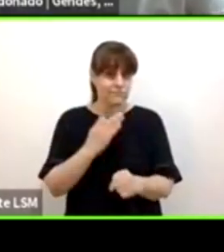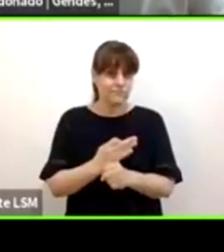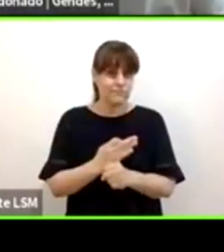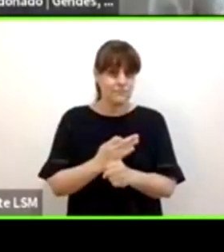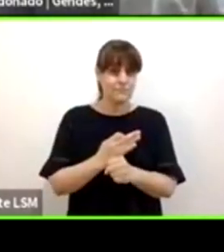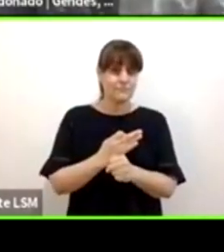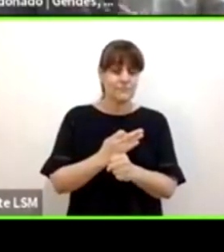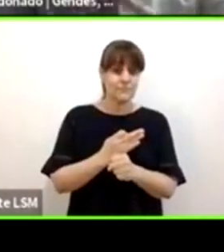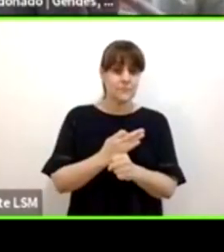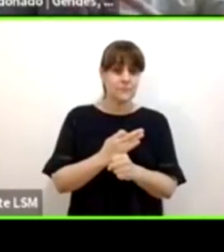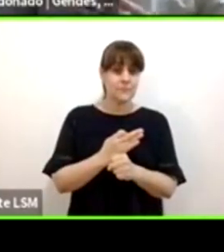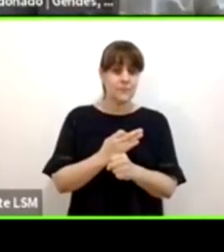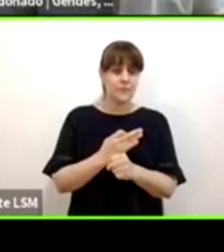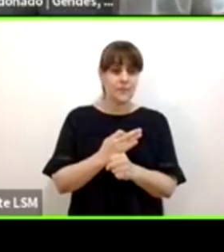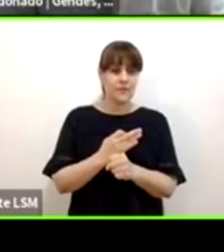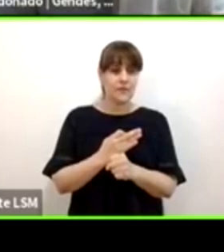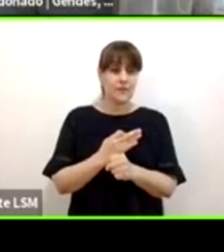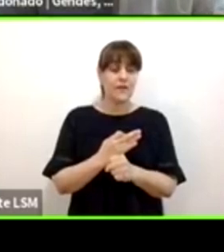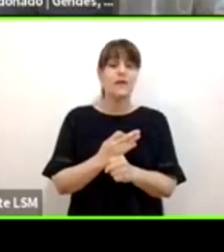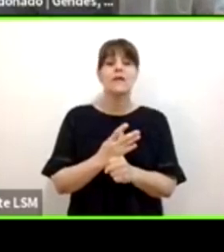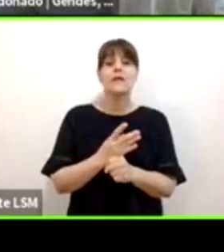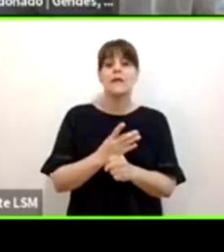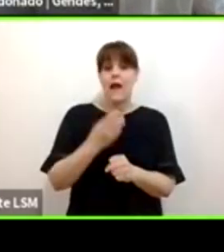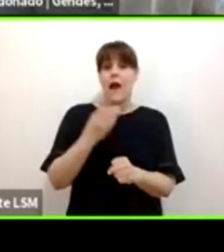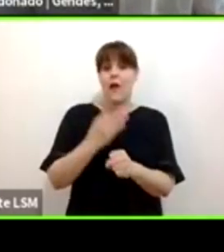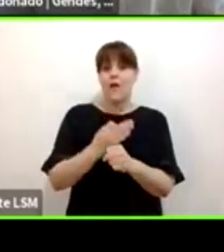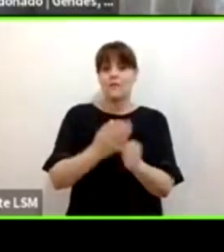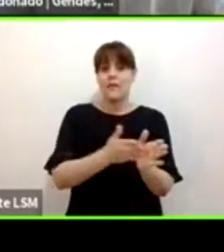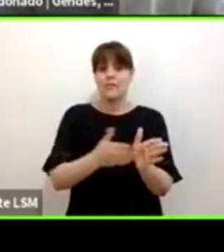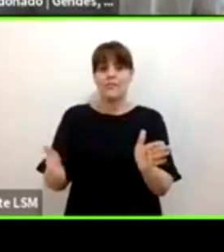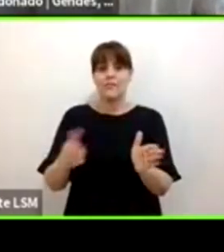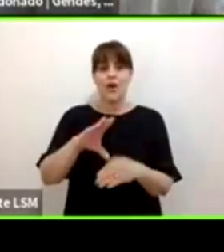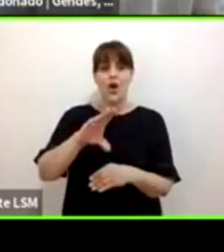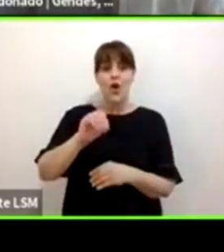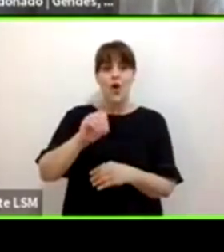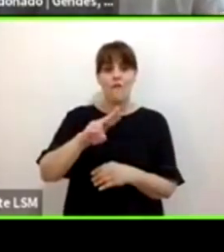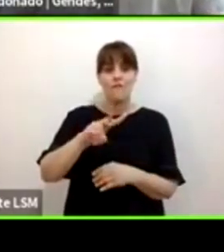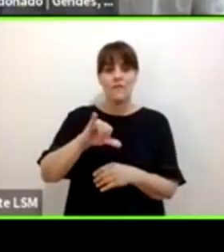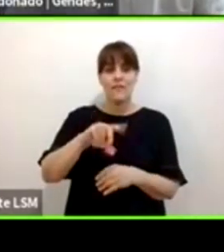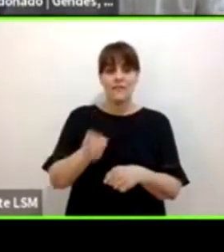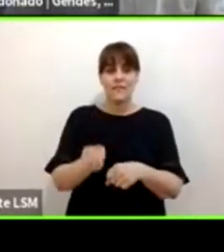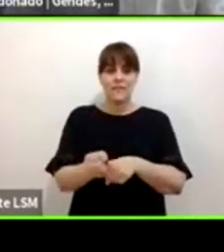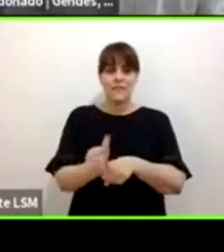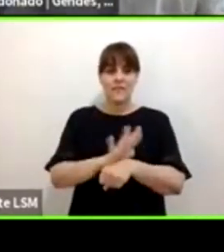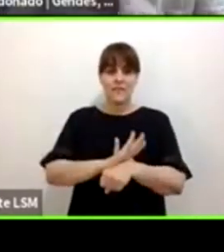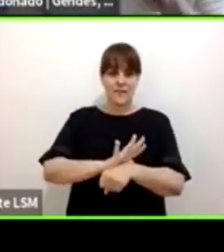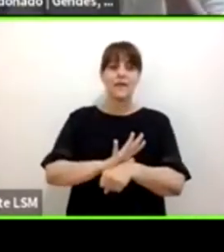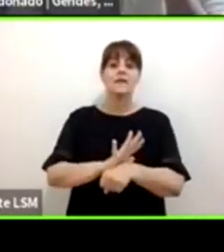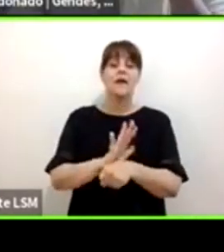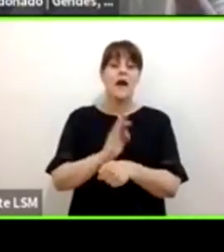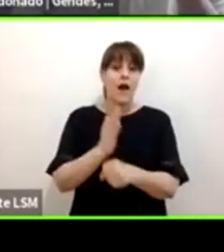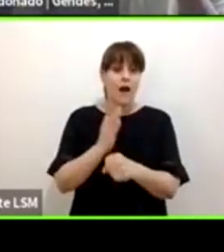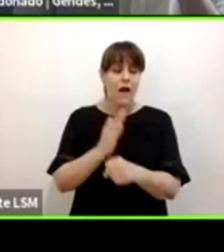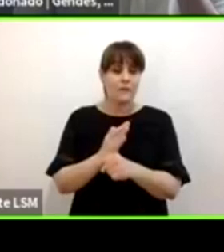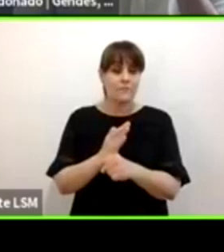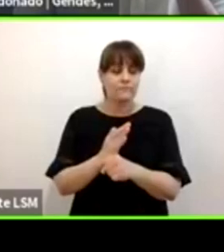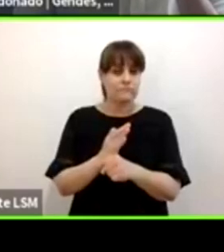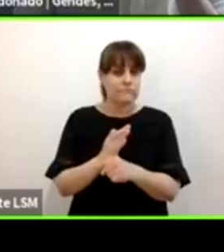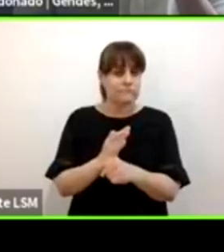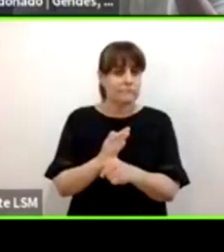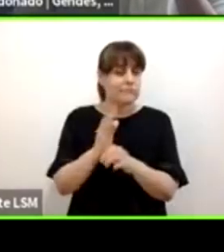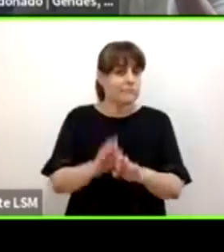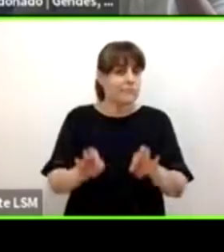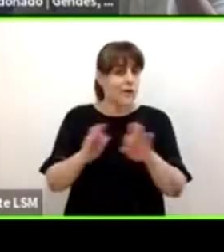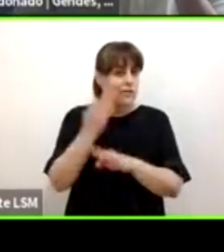inflexión con la pandemia y podemos decir que prácticamente